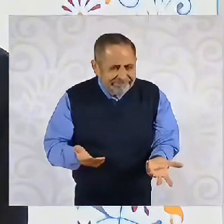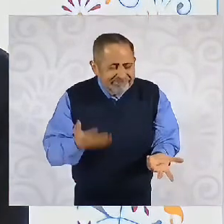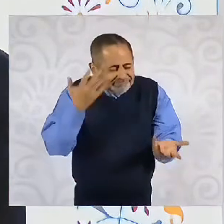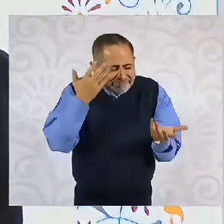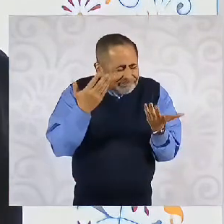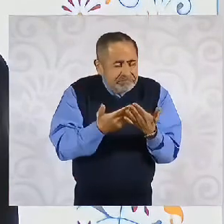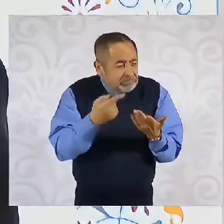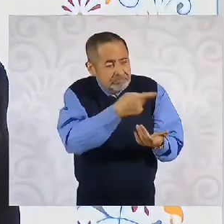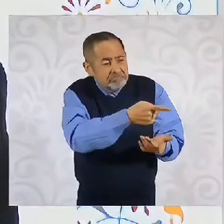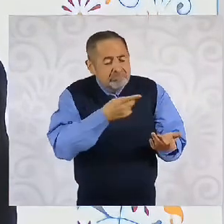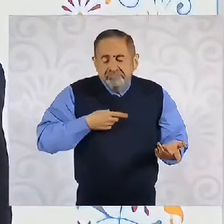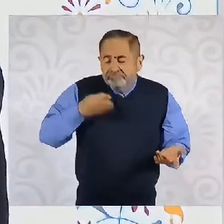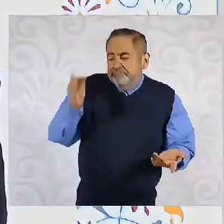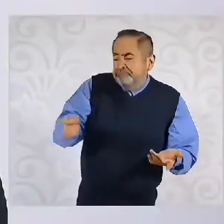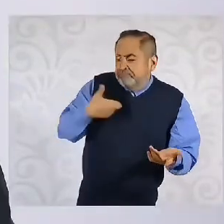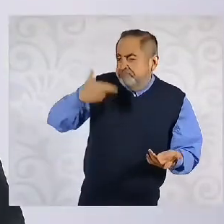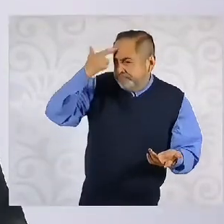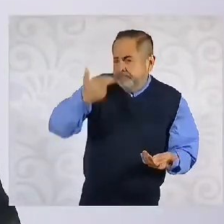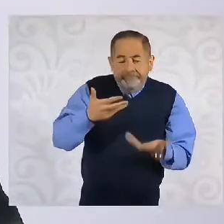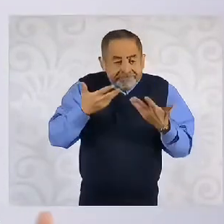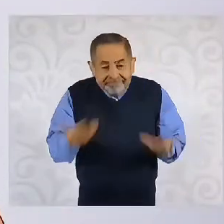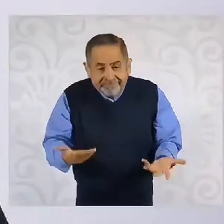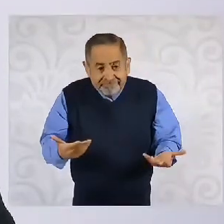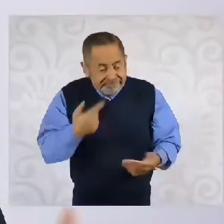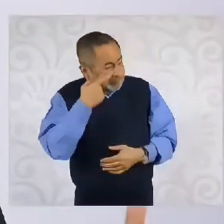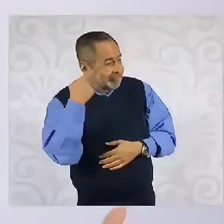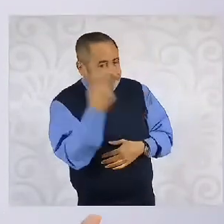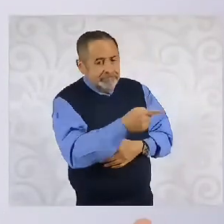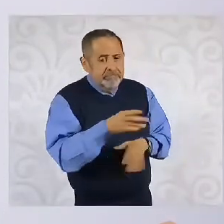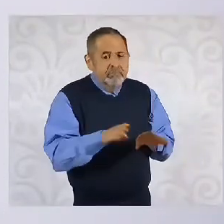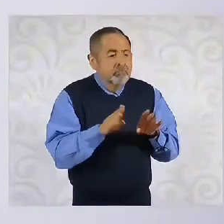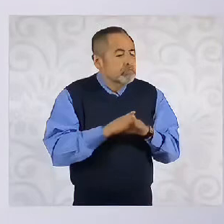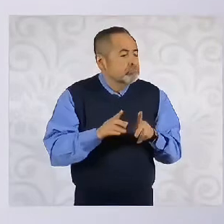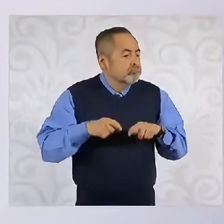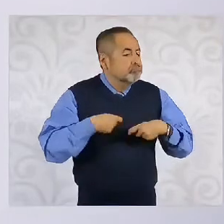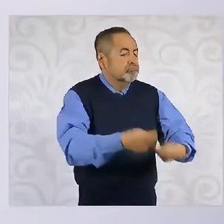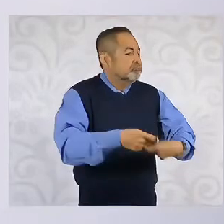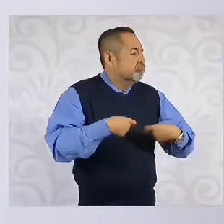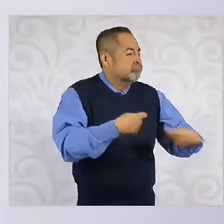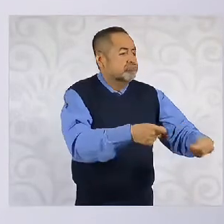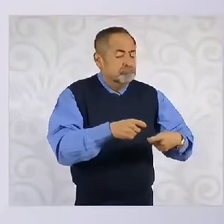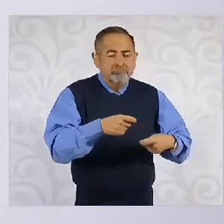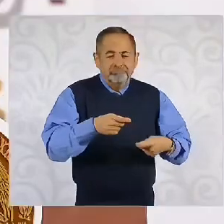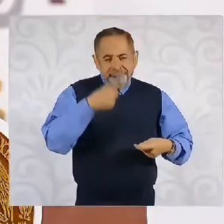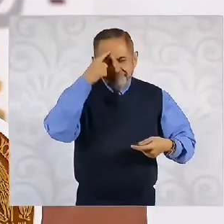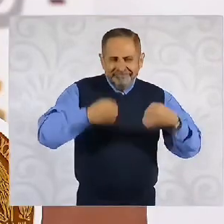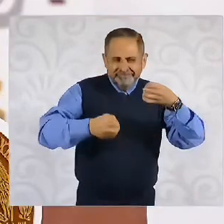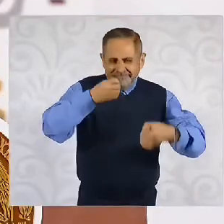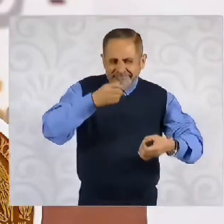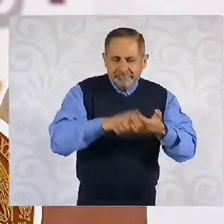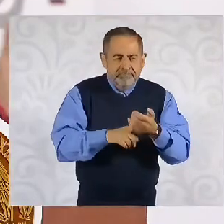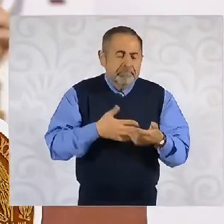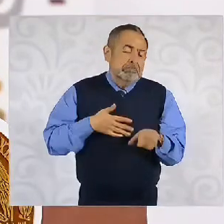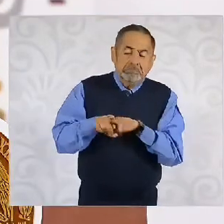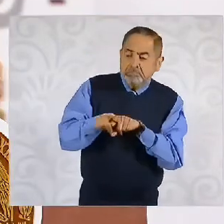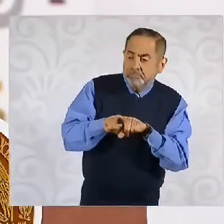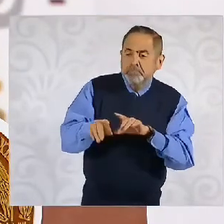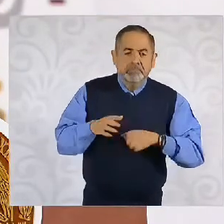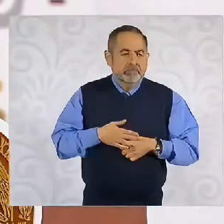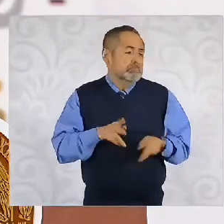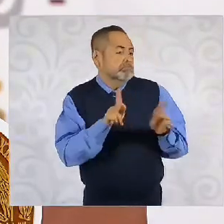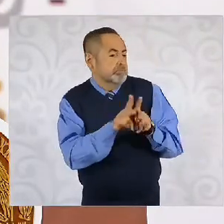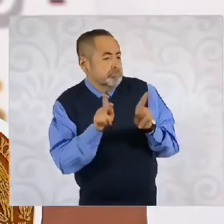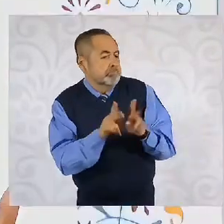Imagínense, quiere decir que la manera en que se distribuyen los puestos en el Poder Judicial es por el hermano, por el